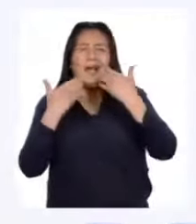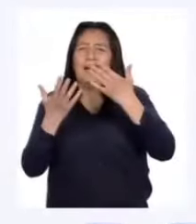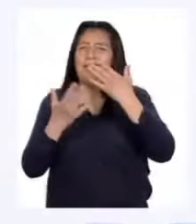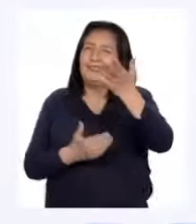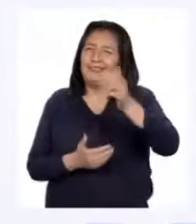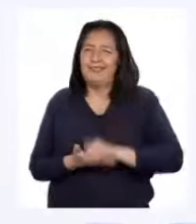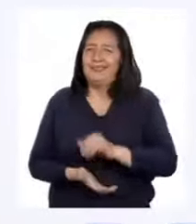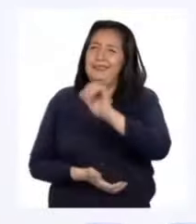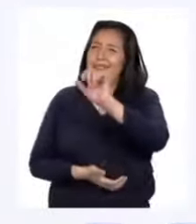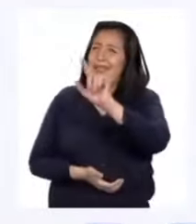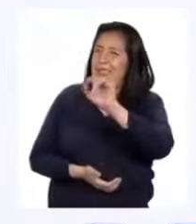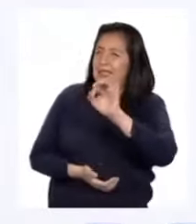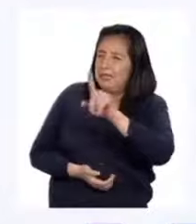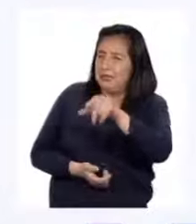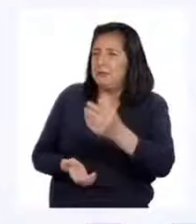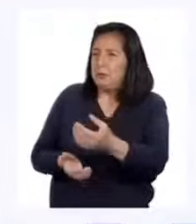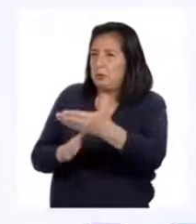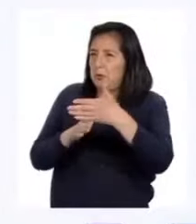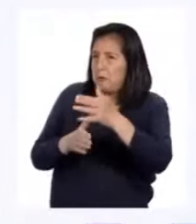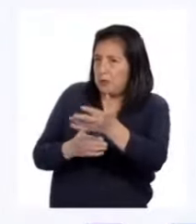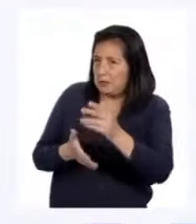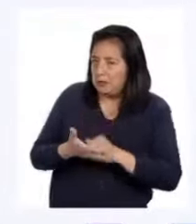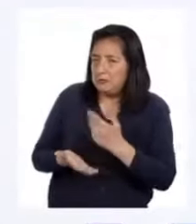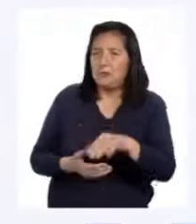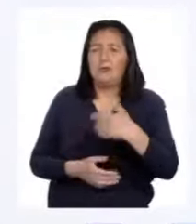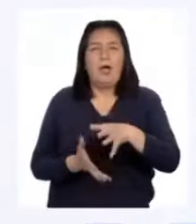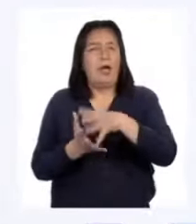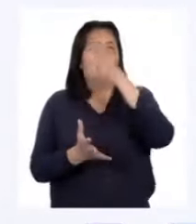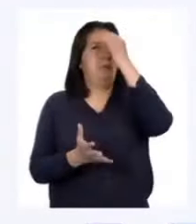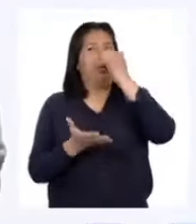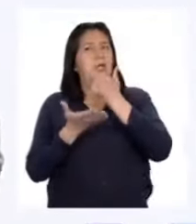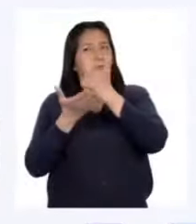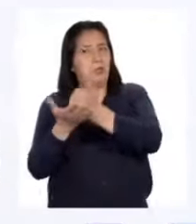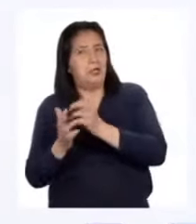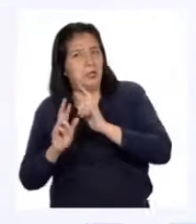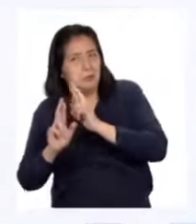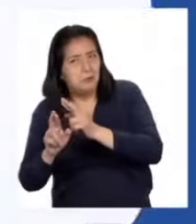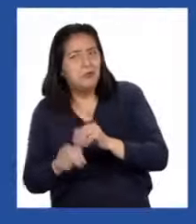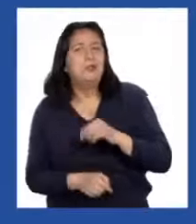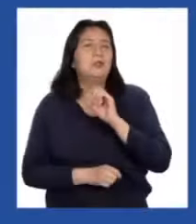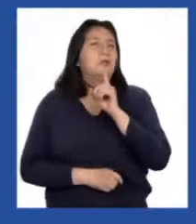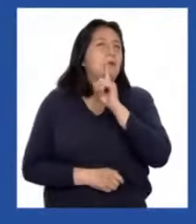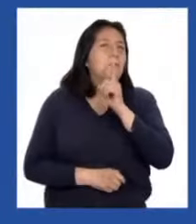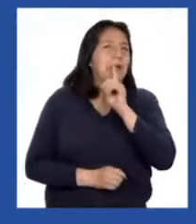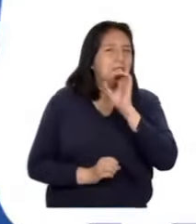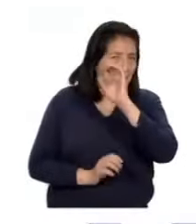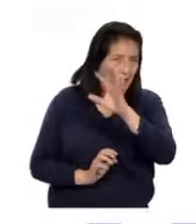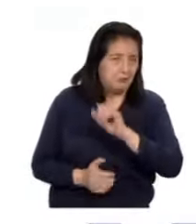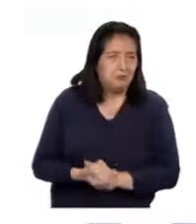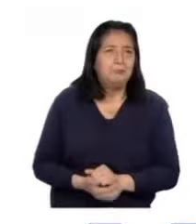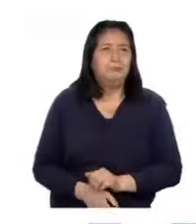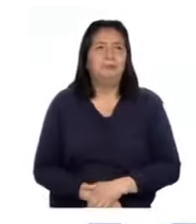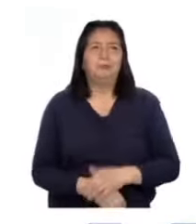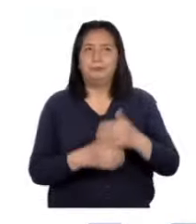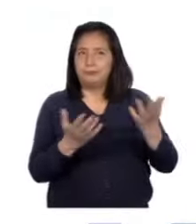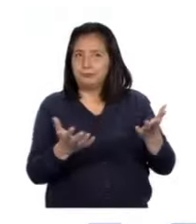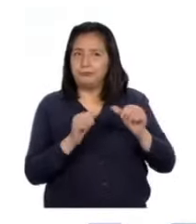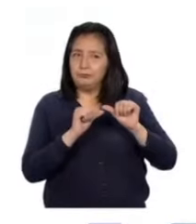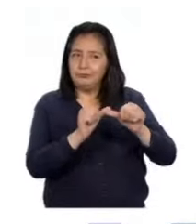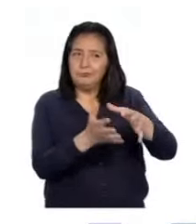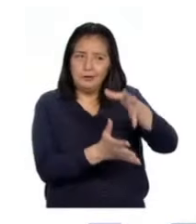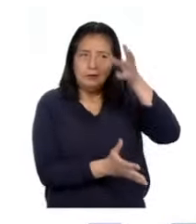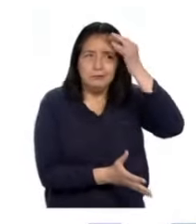Alanis, por compartirnos tu caso que nos permitió aprender a partir de ayudarte a responder el reto que te propuso tu papá. Para seguir